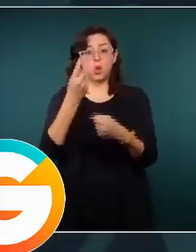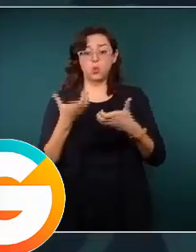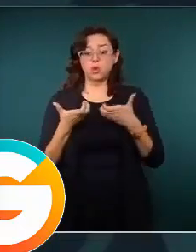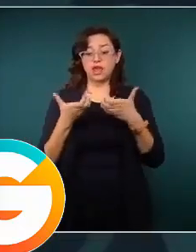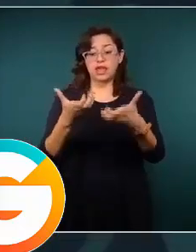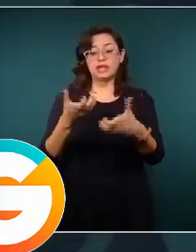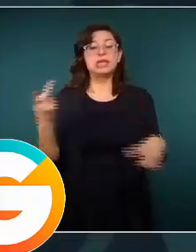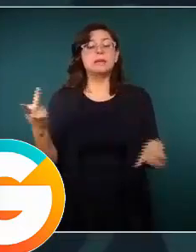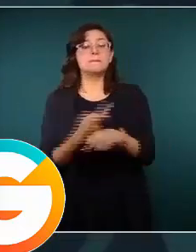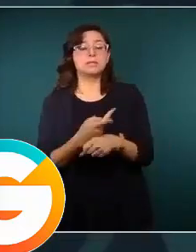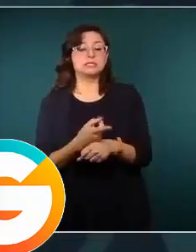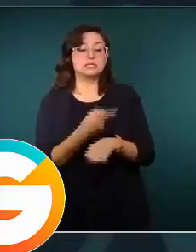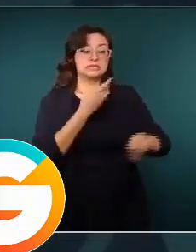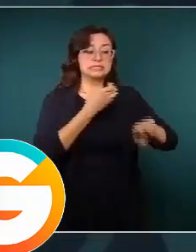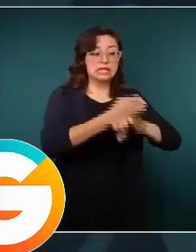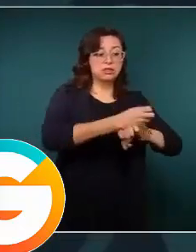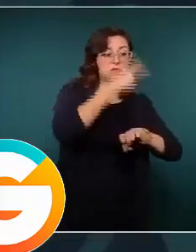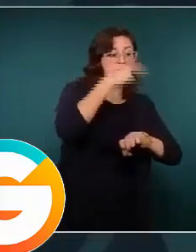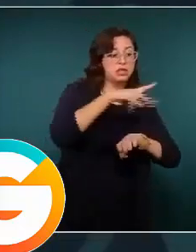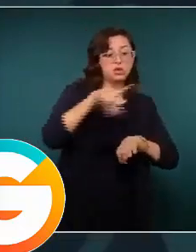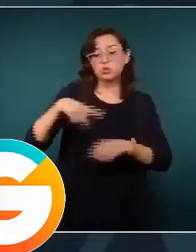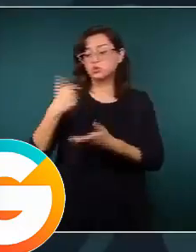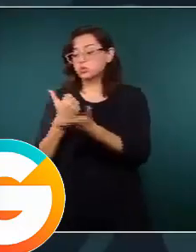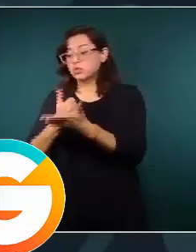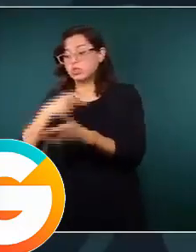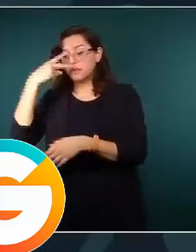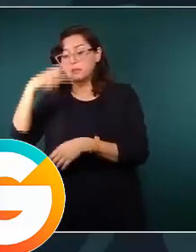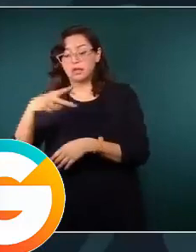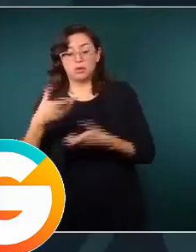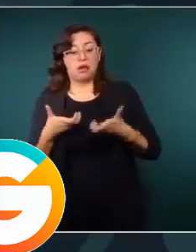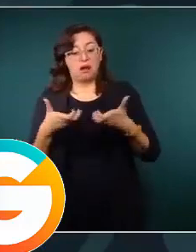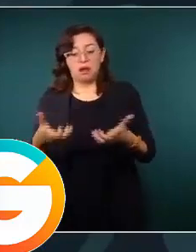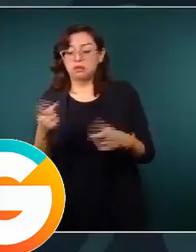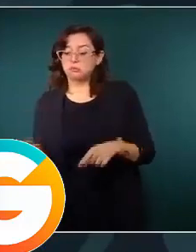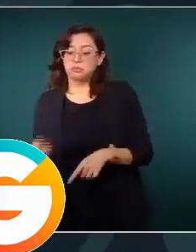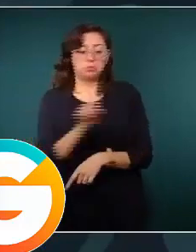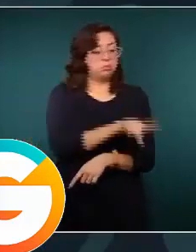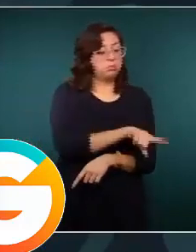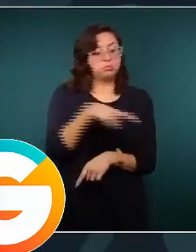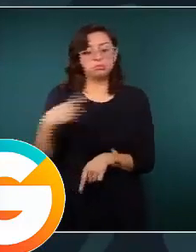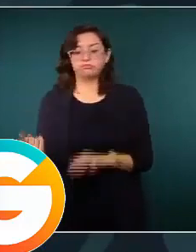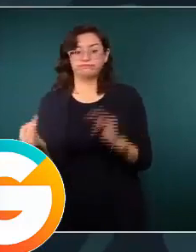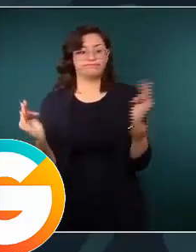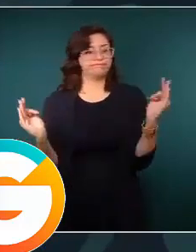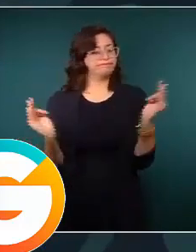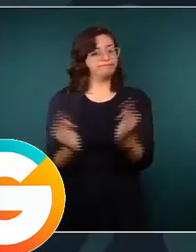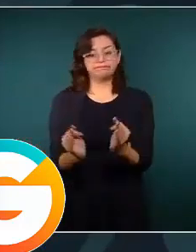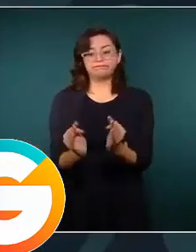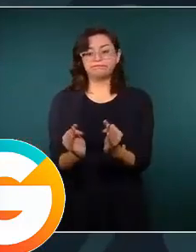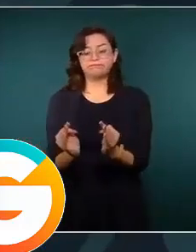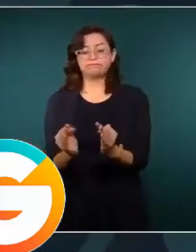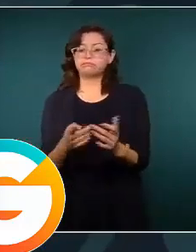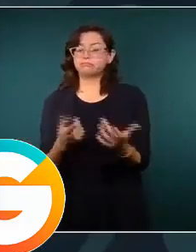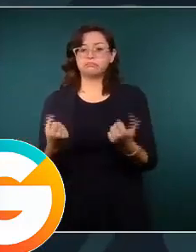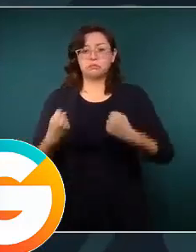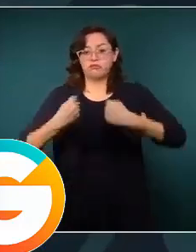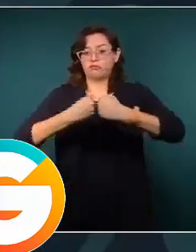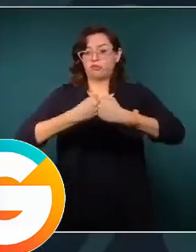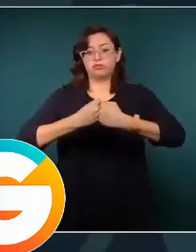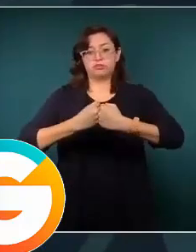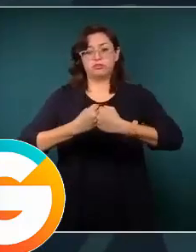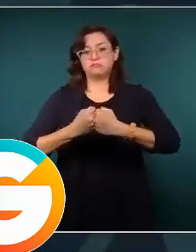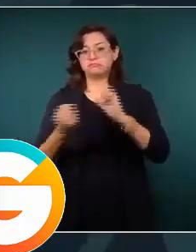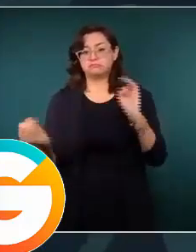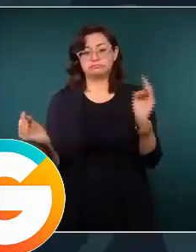zona del Estado o en una zona de la Ciudad de México, al cruzar la banqueta estamos de un lado o del otro, de una entidad o de otra entidad.